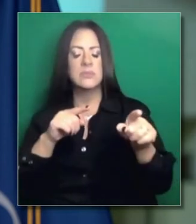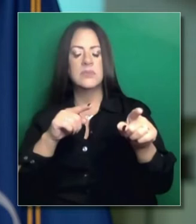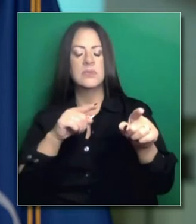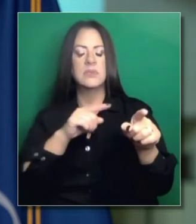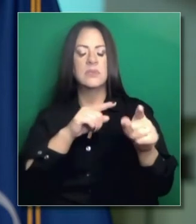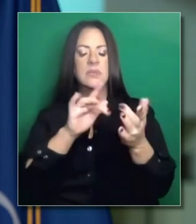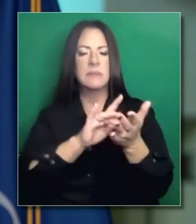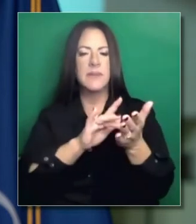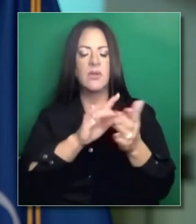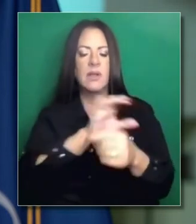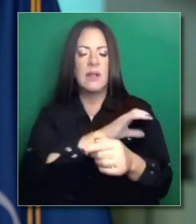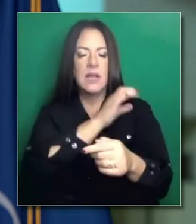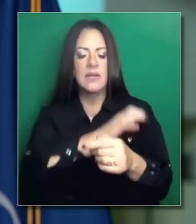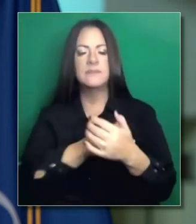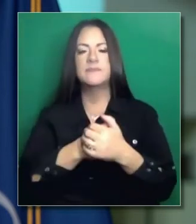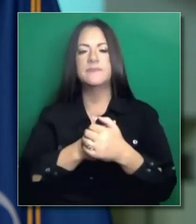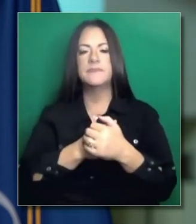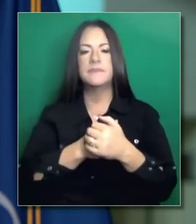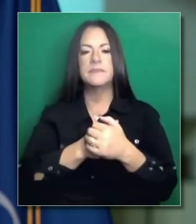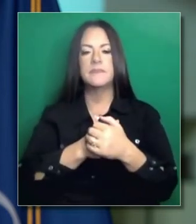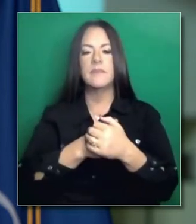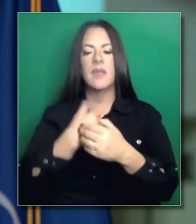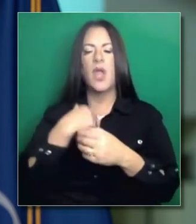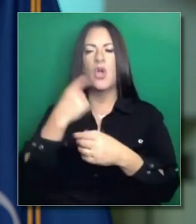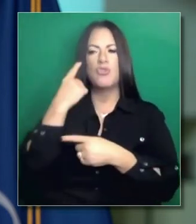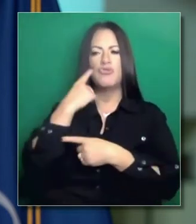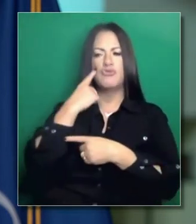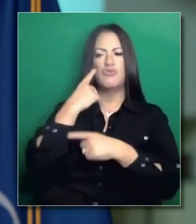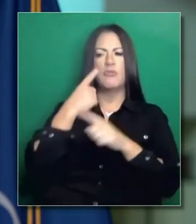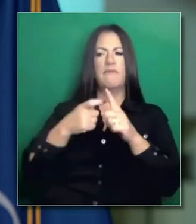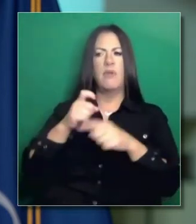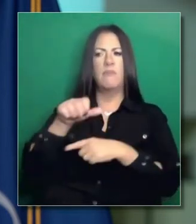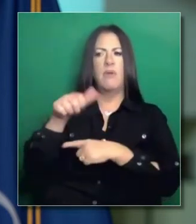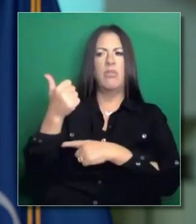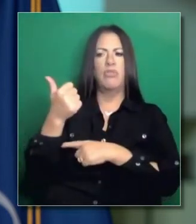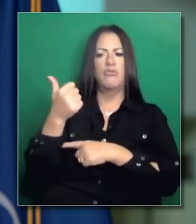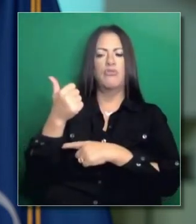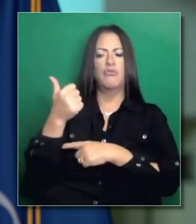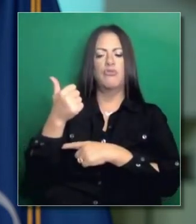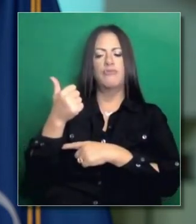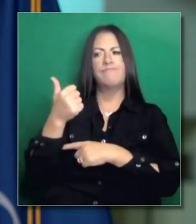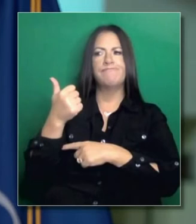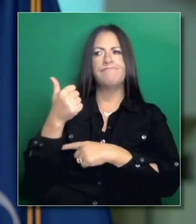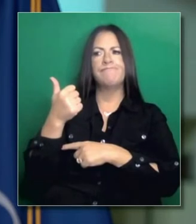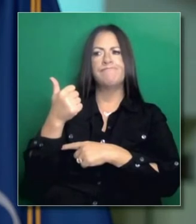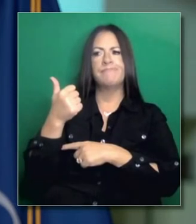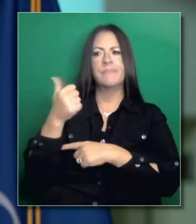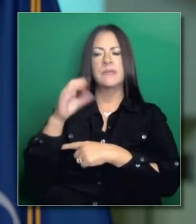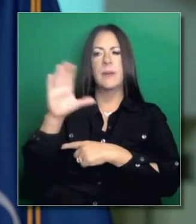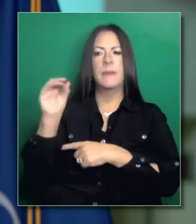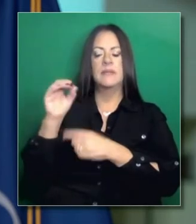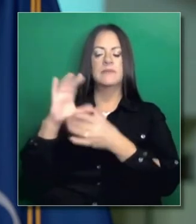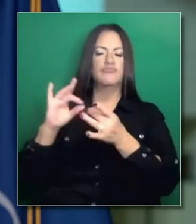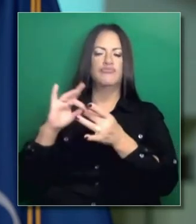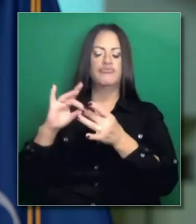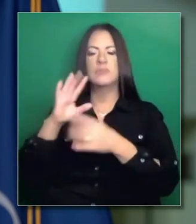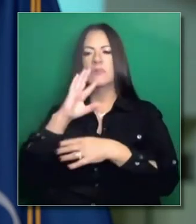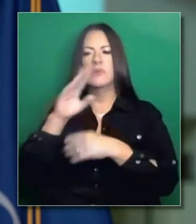Hace unos días vimos que un rastreo, estudio de Bloomberg